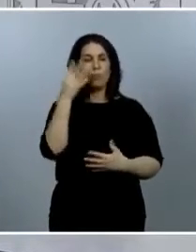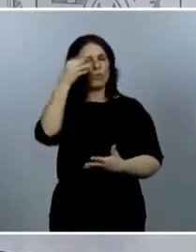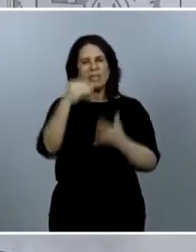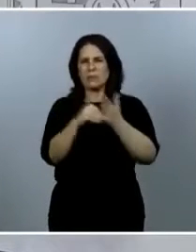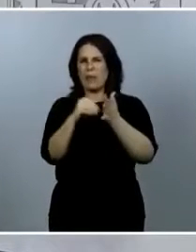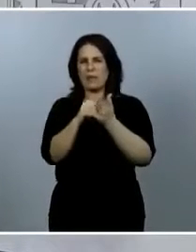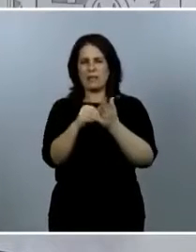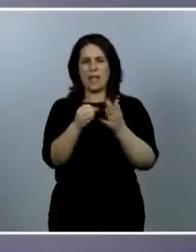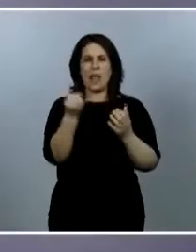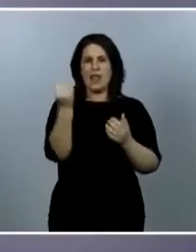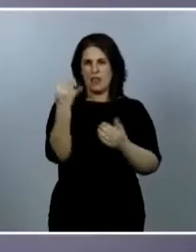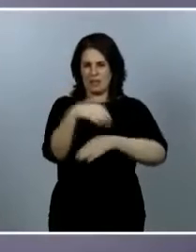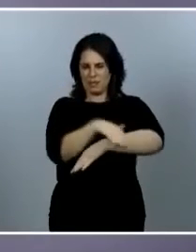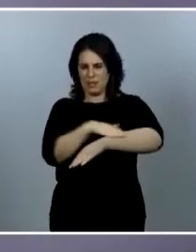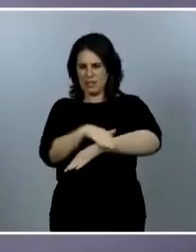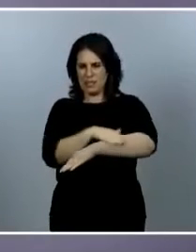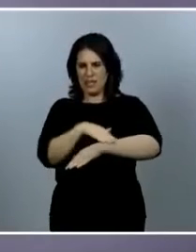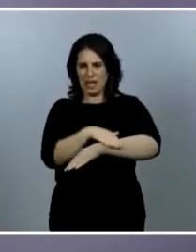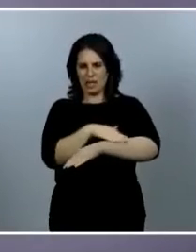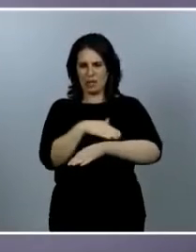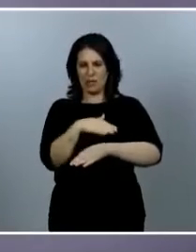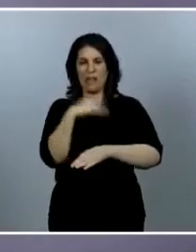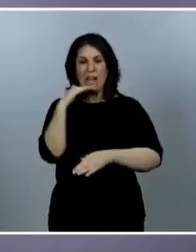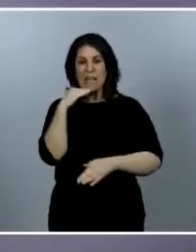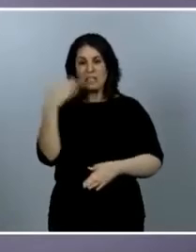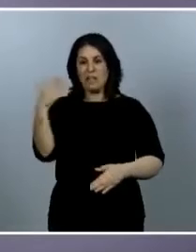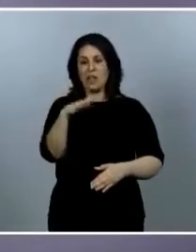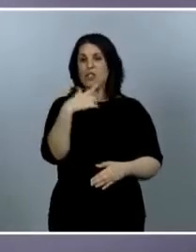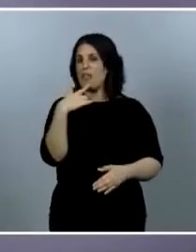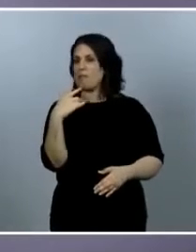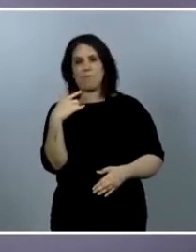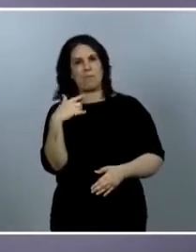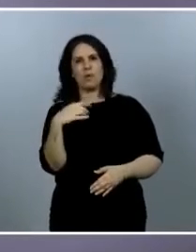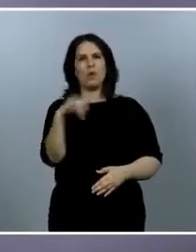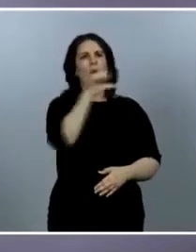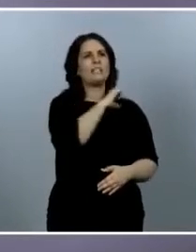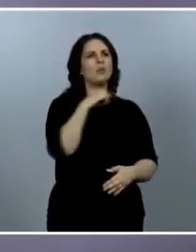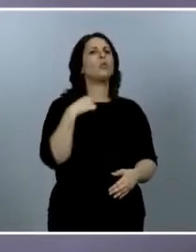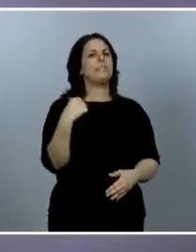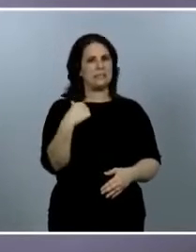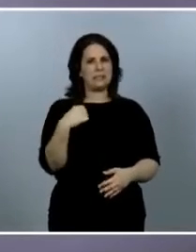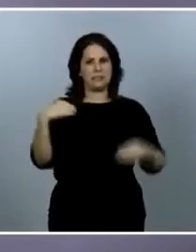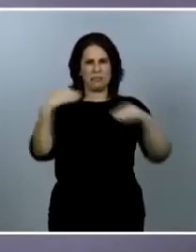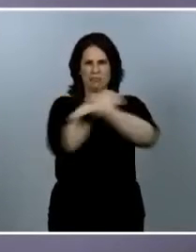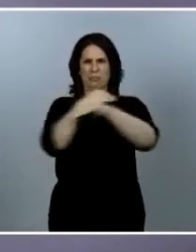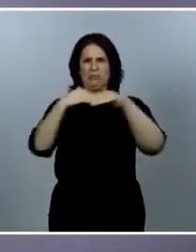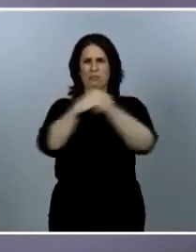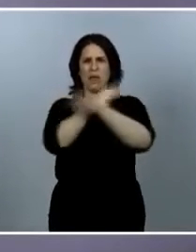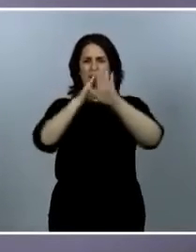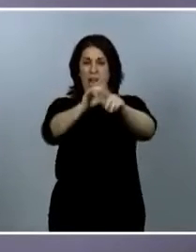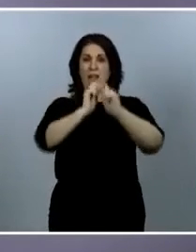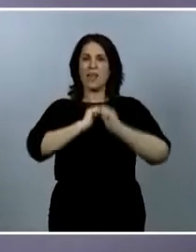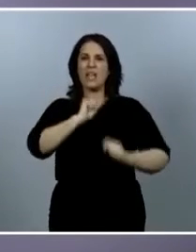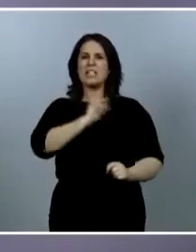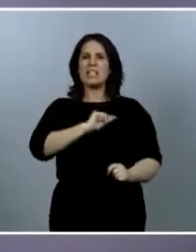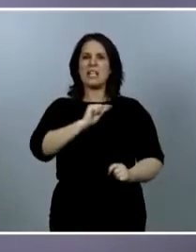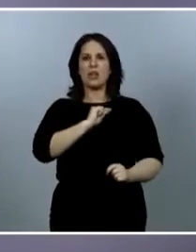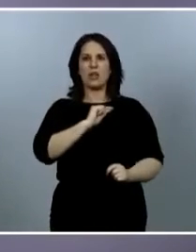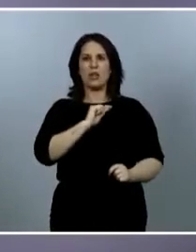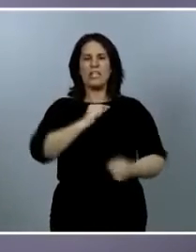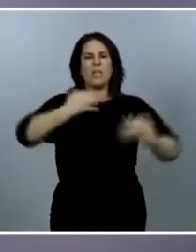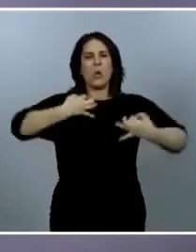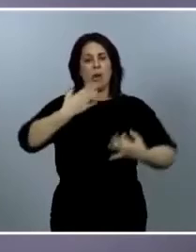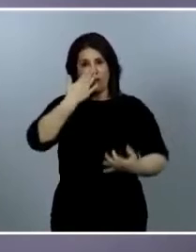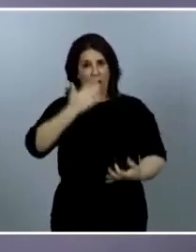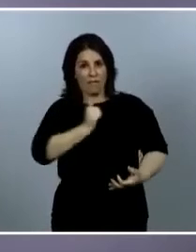Ministerio, que casi no dan fallecidos, con las de las comunidades autónomas, transmite una falsa sensación de seguridad al ciudadano que le puede llevar a